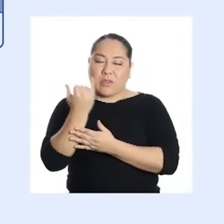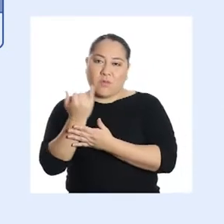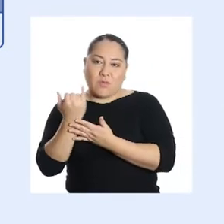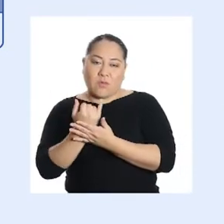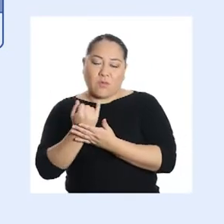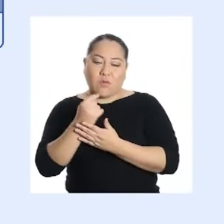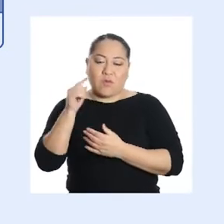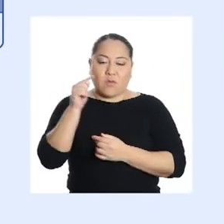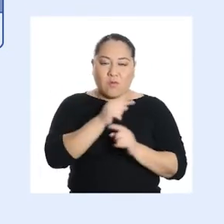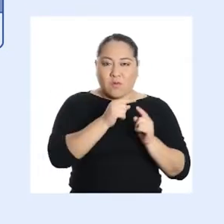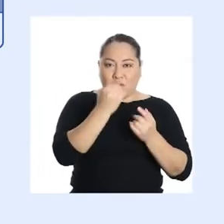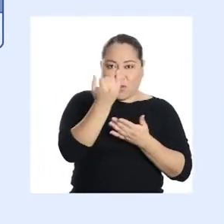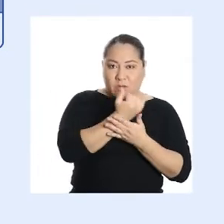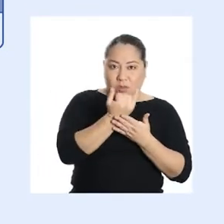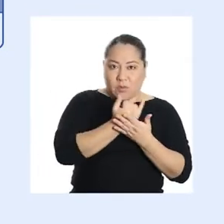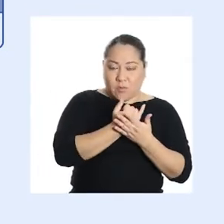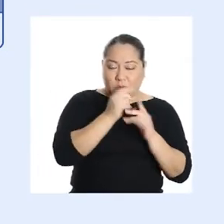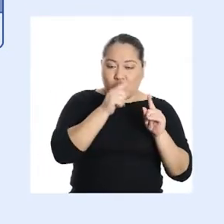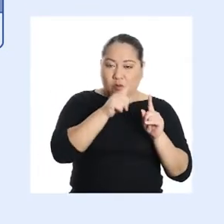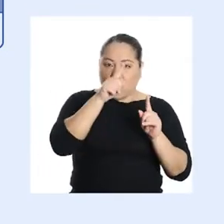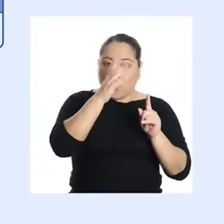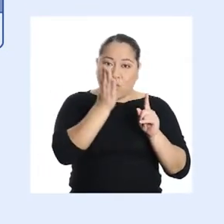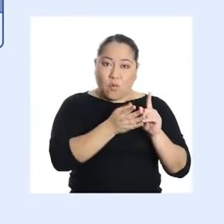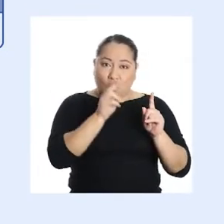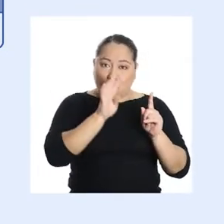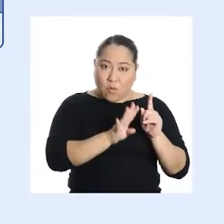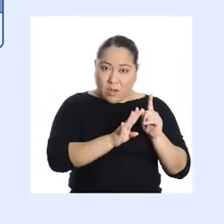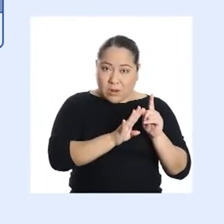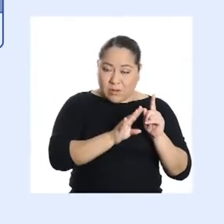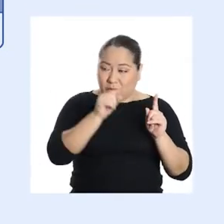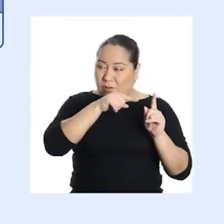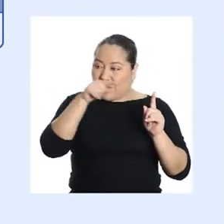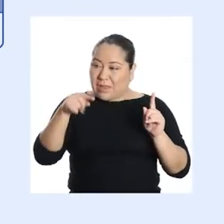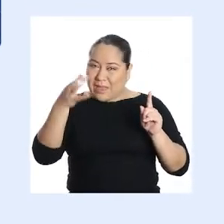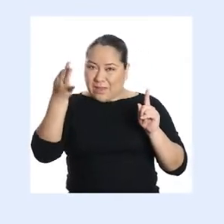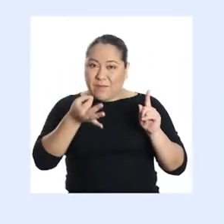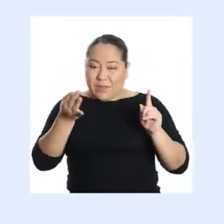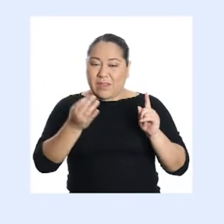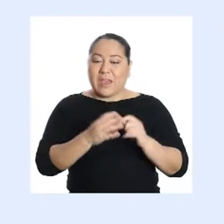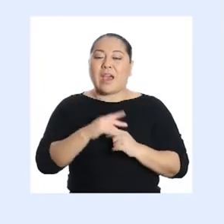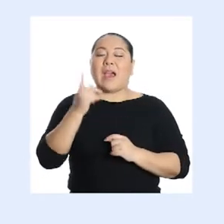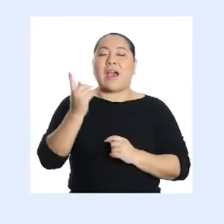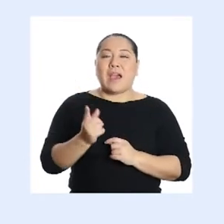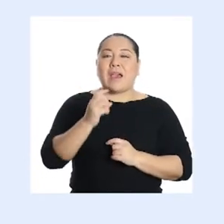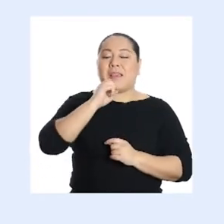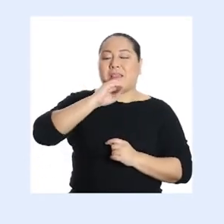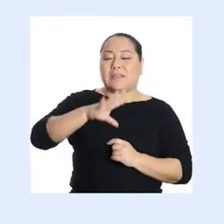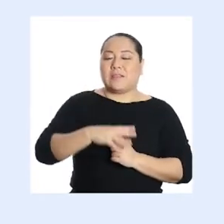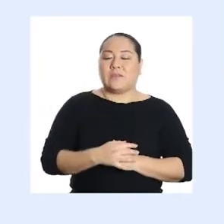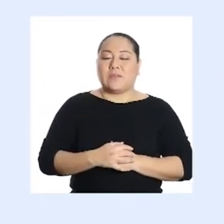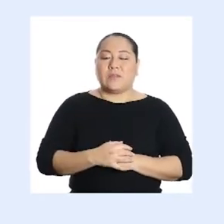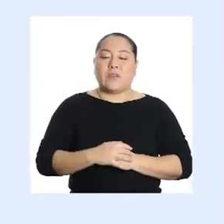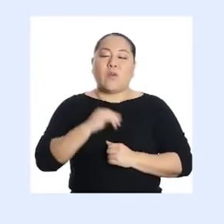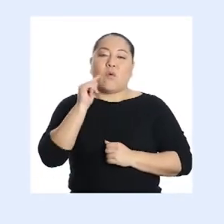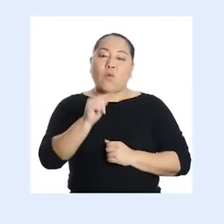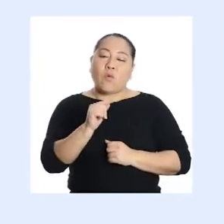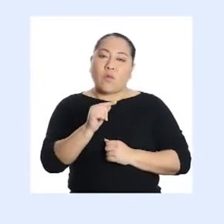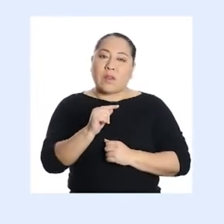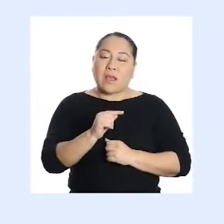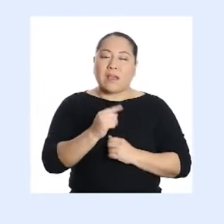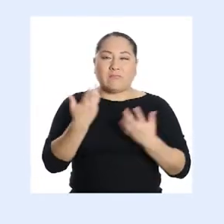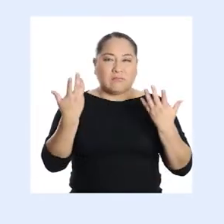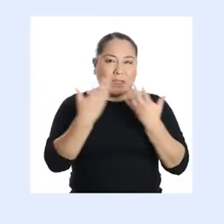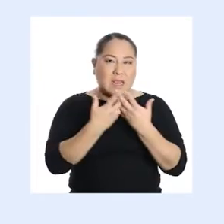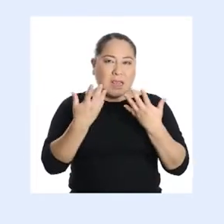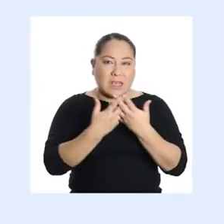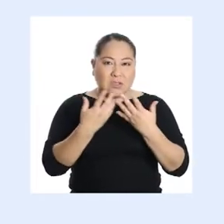del dibujo son la cuarta parte del envase real. Muy bien. Podemos decir entonces que existe una